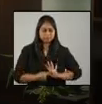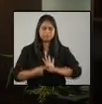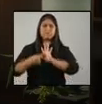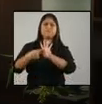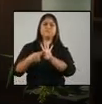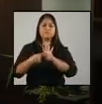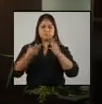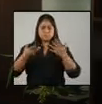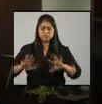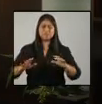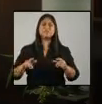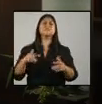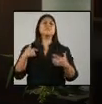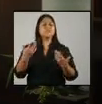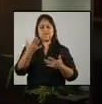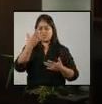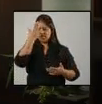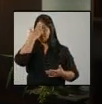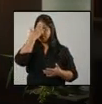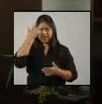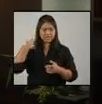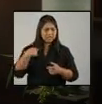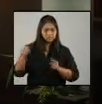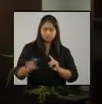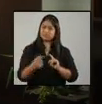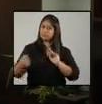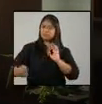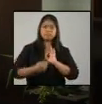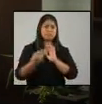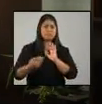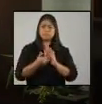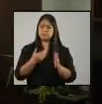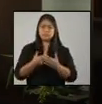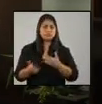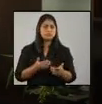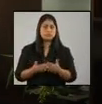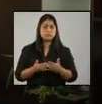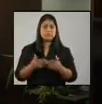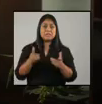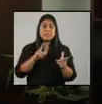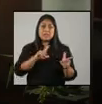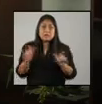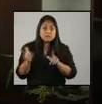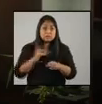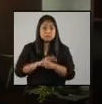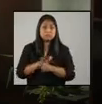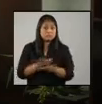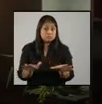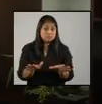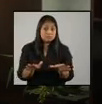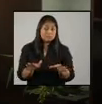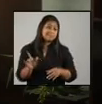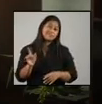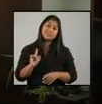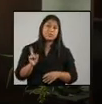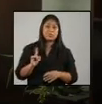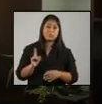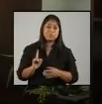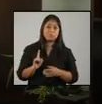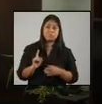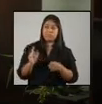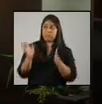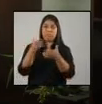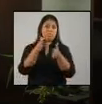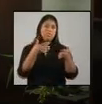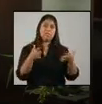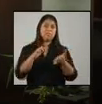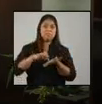pecho a lo que estaba llegando. ¿Estábamos listos para el COVID-19? No, nadie lo estaba.